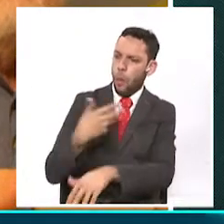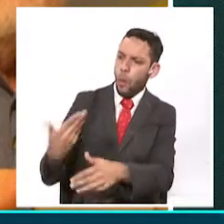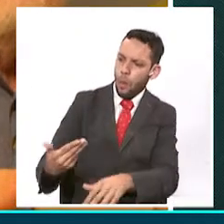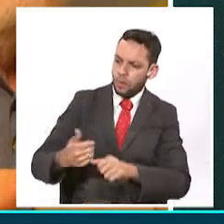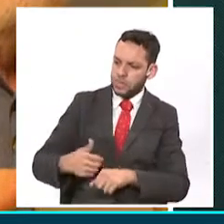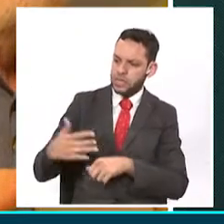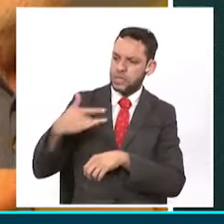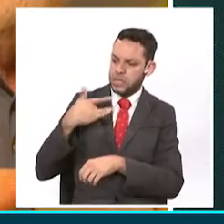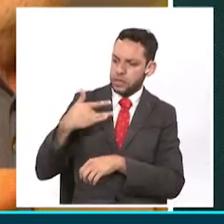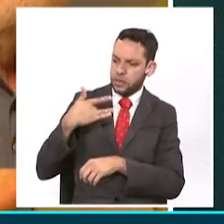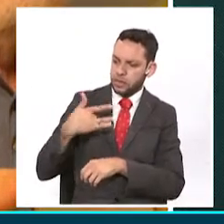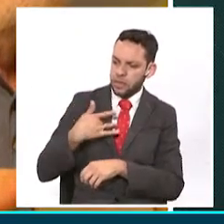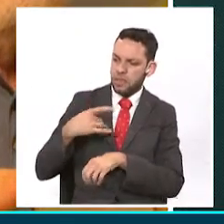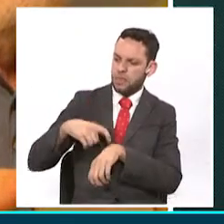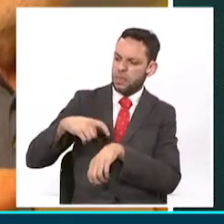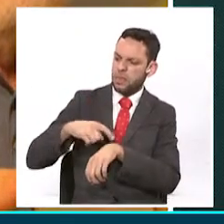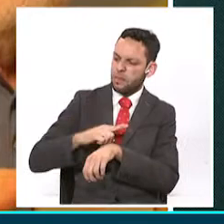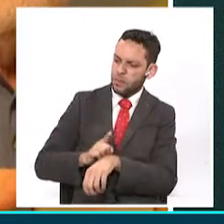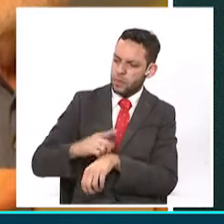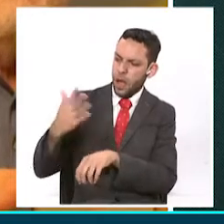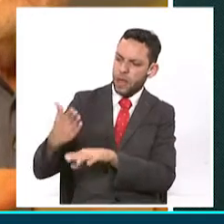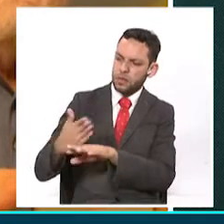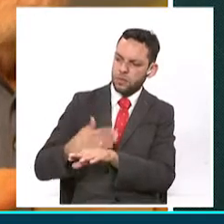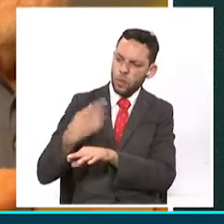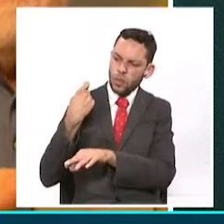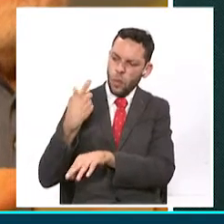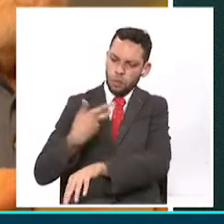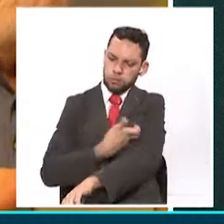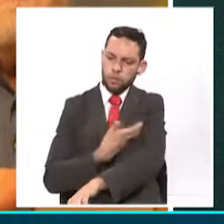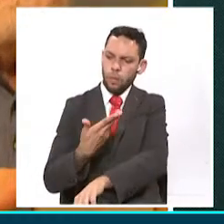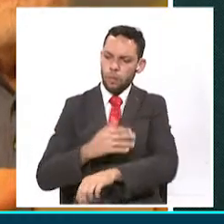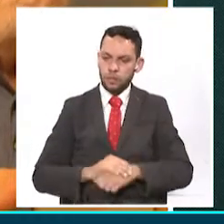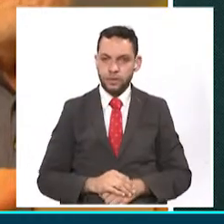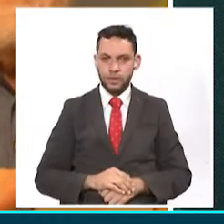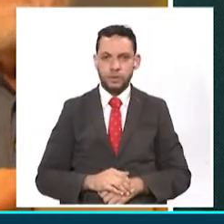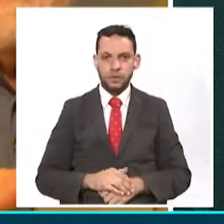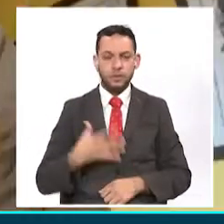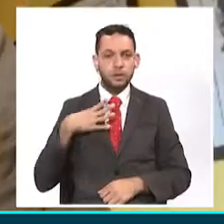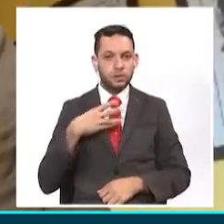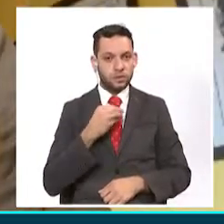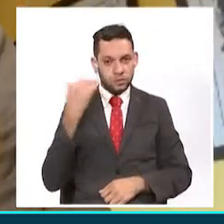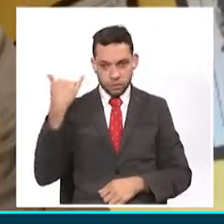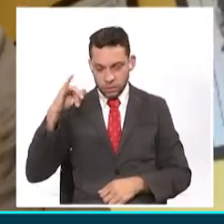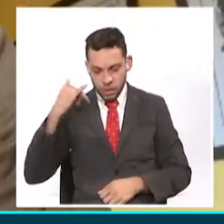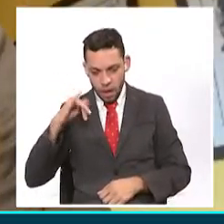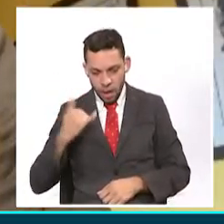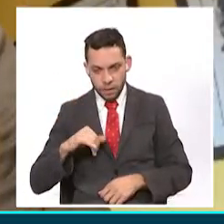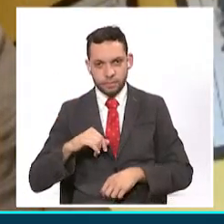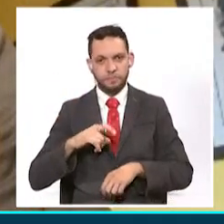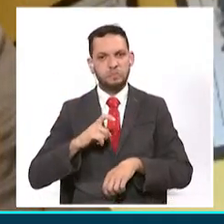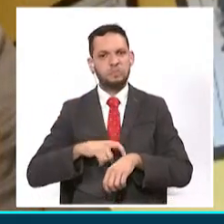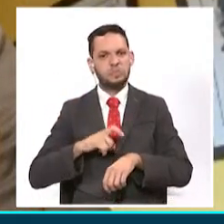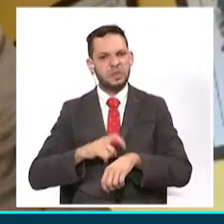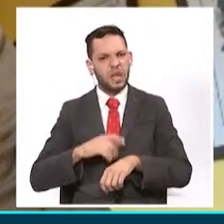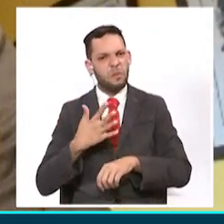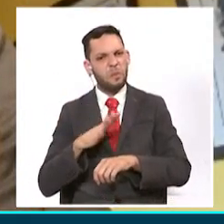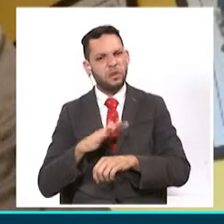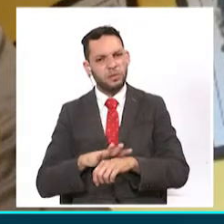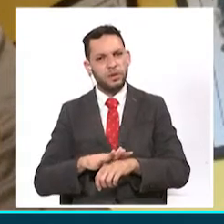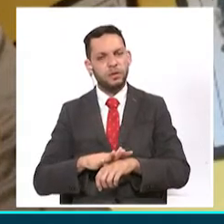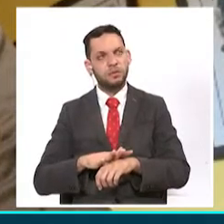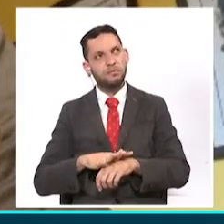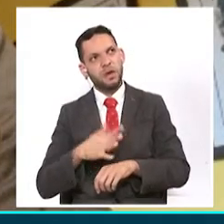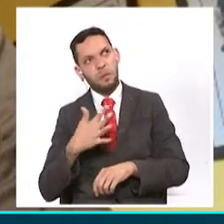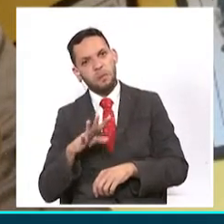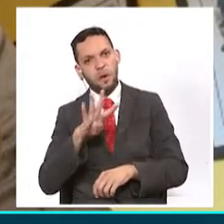cuántas horas hace que recibió este antídoto. Pues, Marcelo, ya han pasado alrededor de, creo